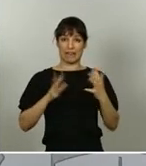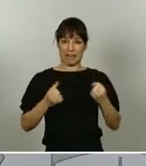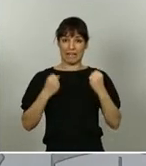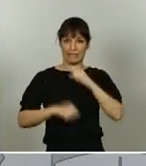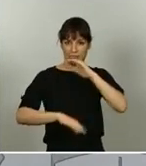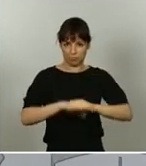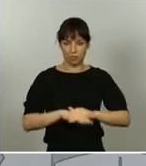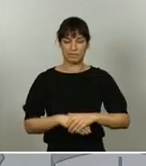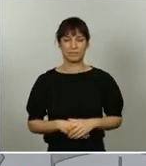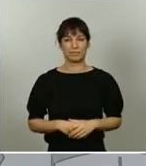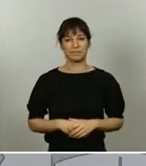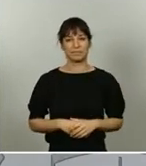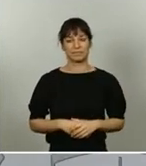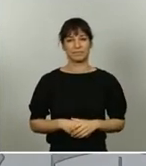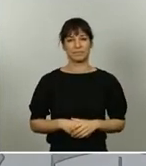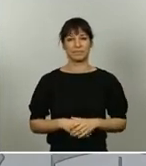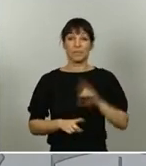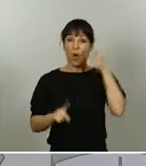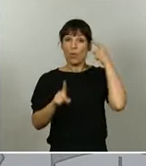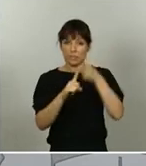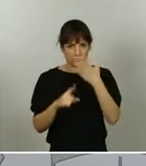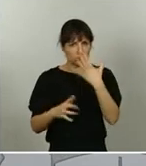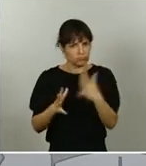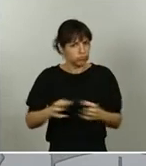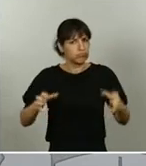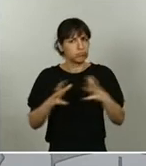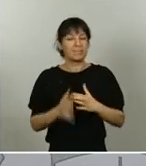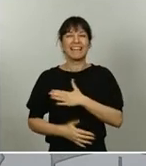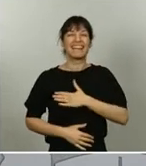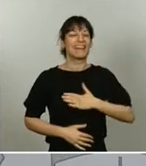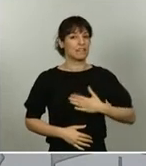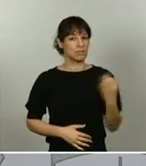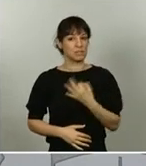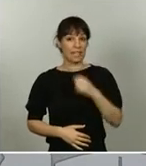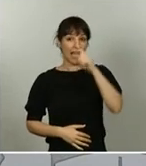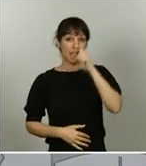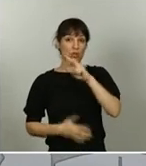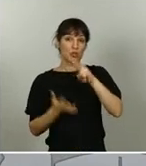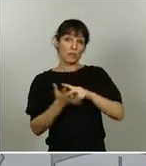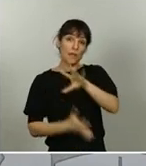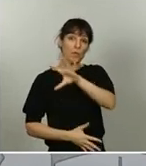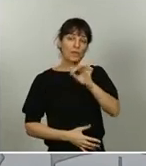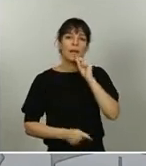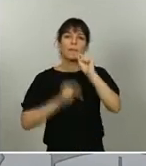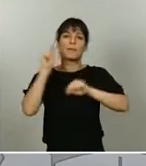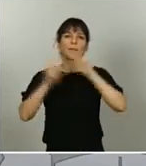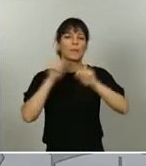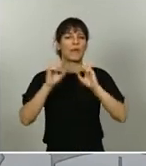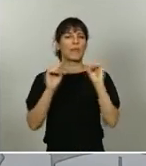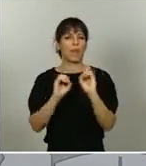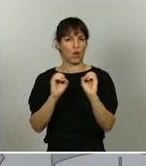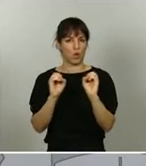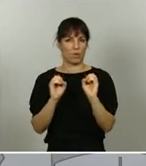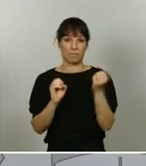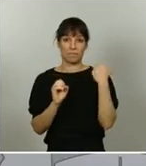Y los objetivos son muy ambiciosos. Es llegar a cero emisiones en el año 2050, en la línea con los postulados de nuestro